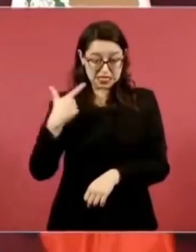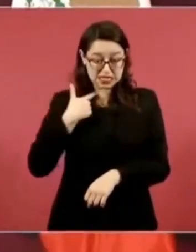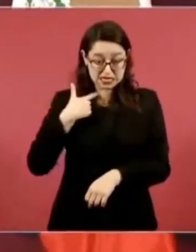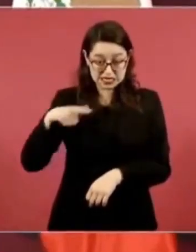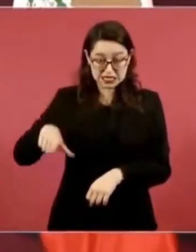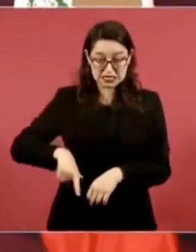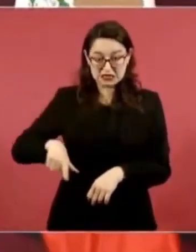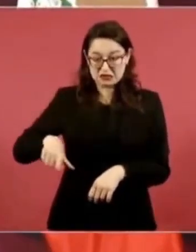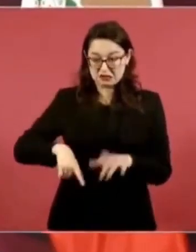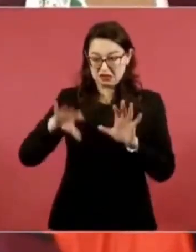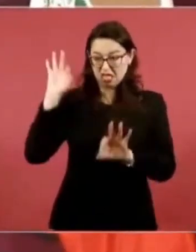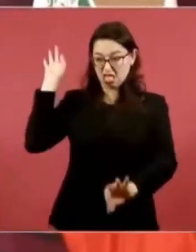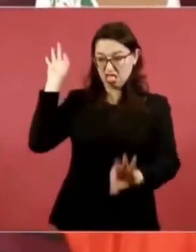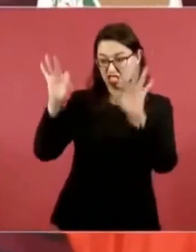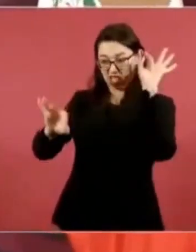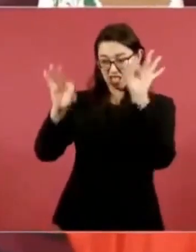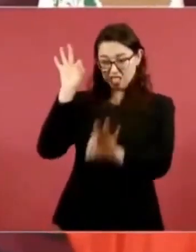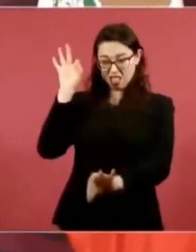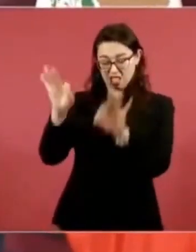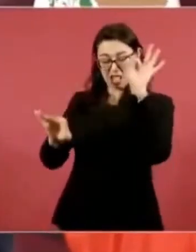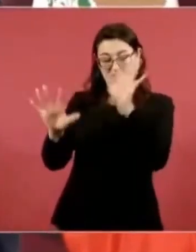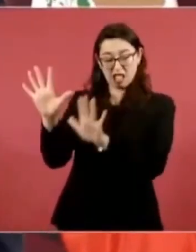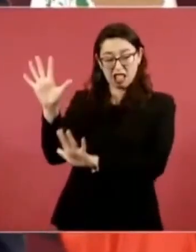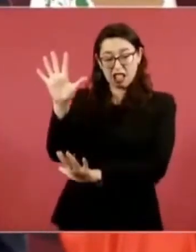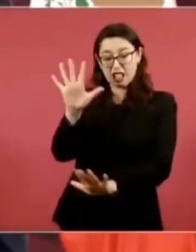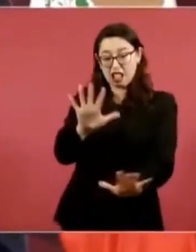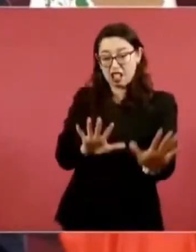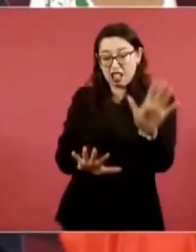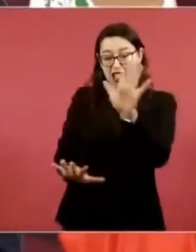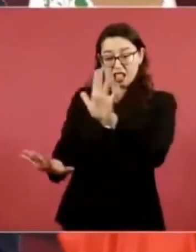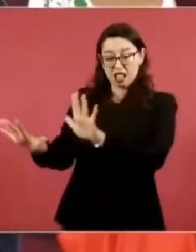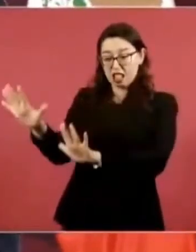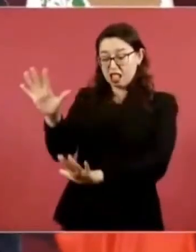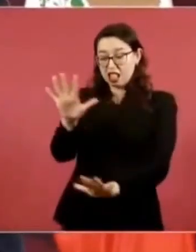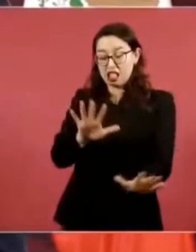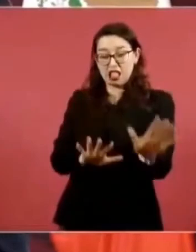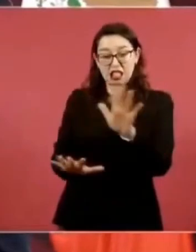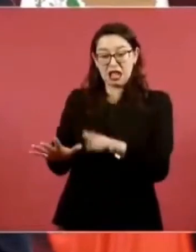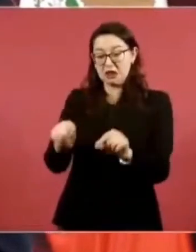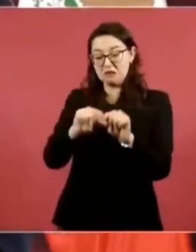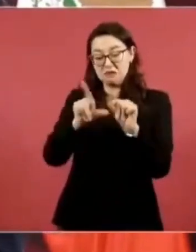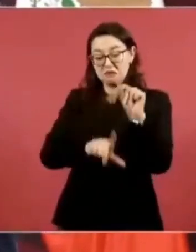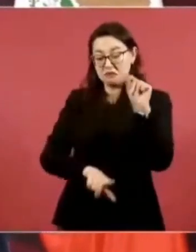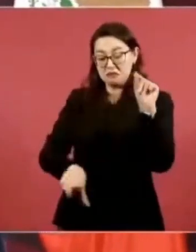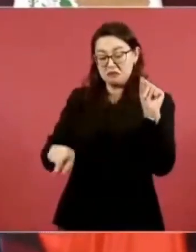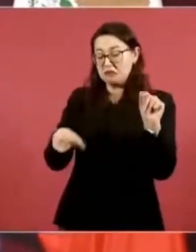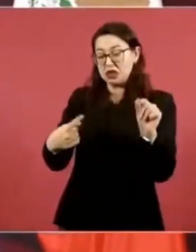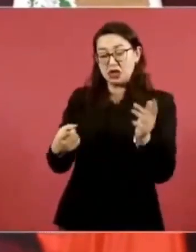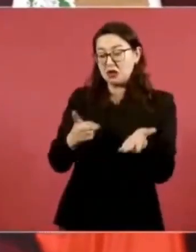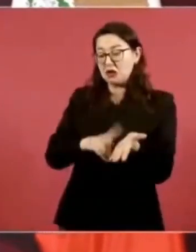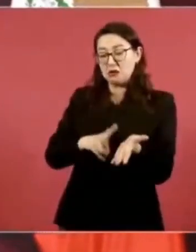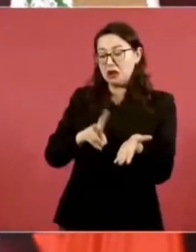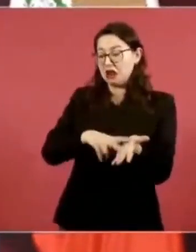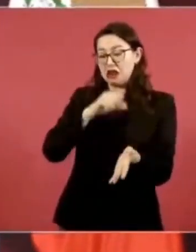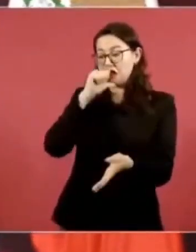México es la primera potencia cultural del mundo.